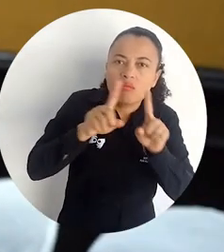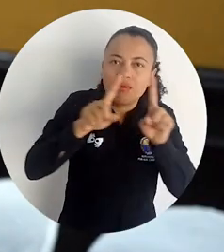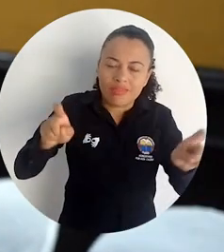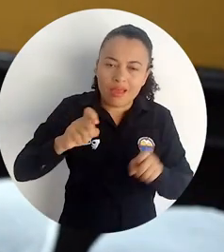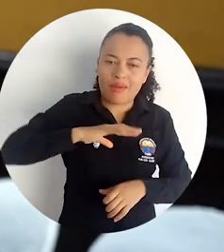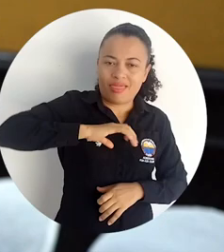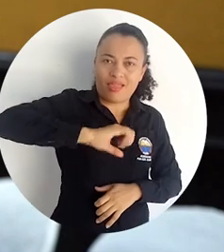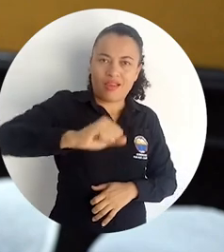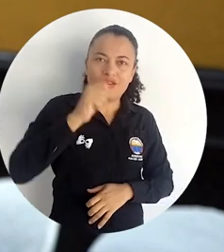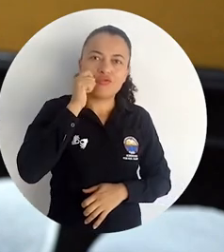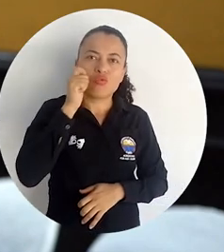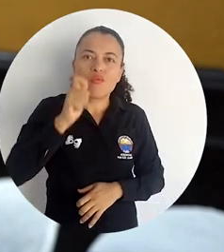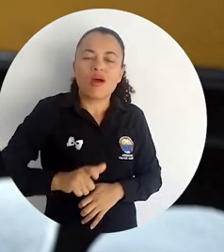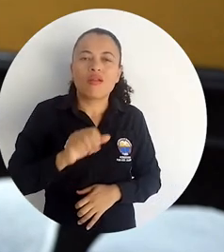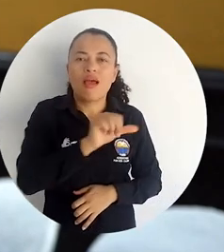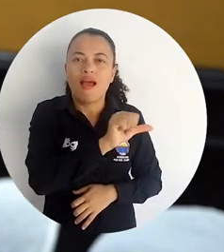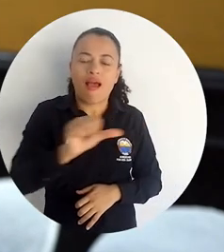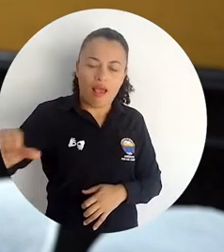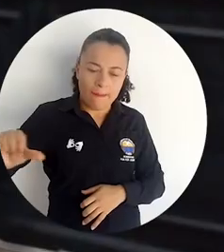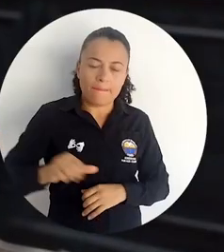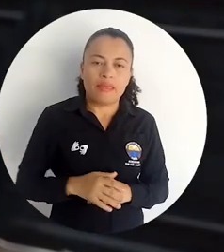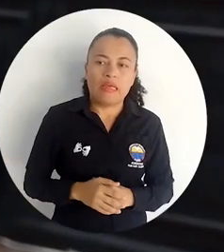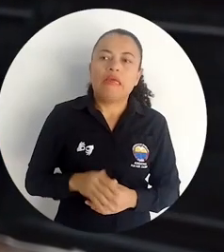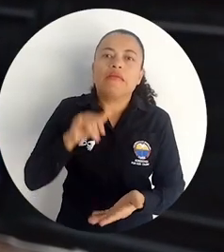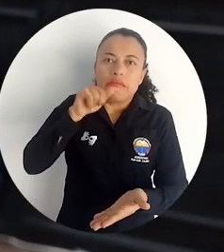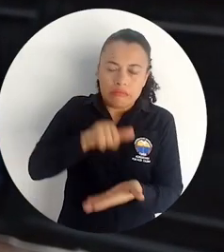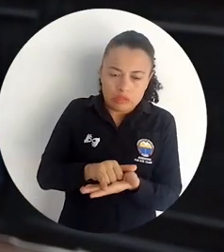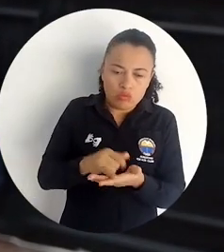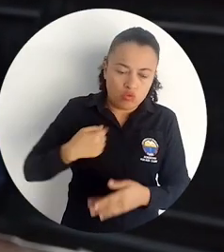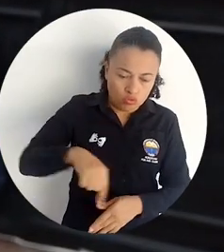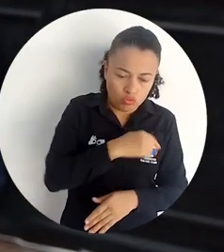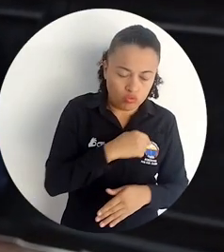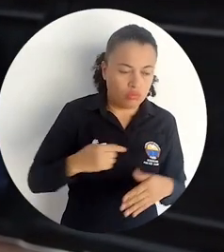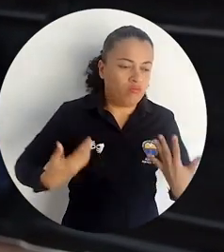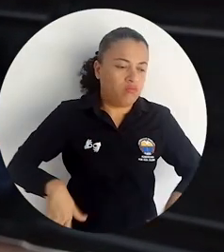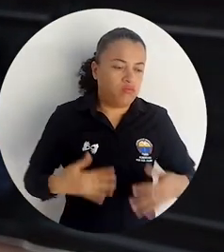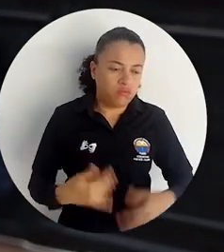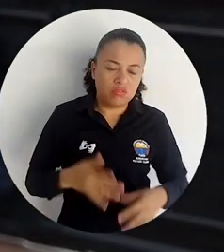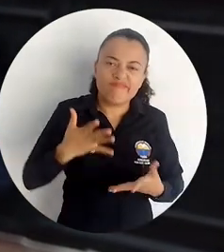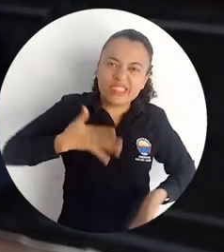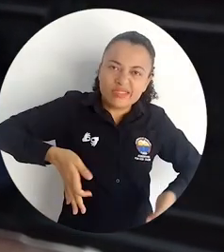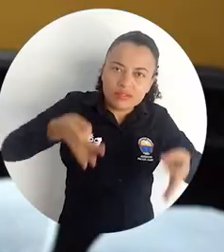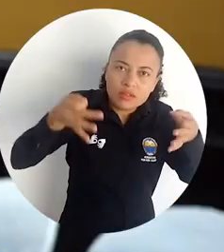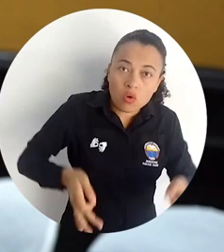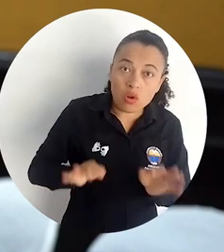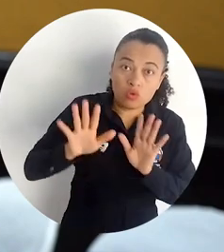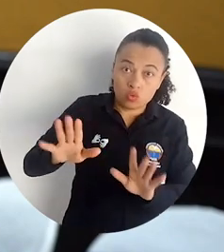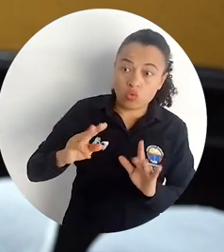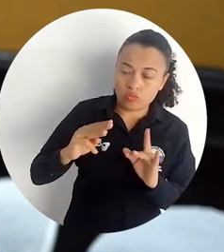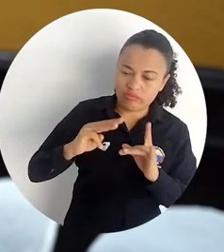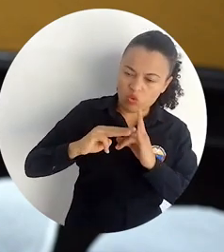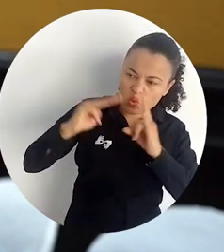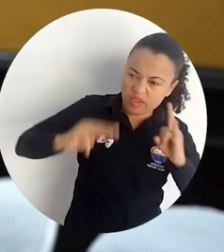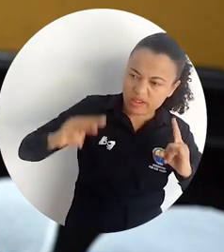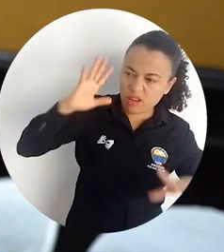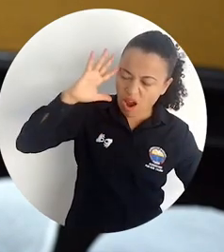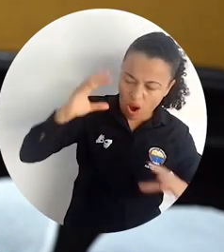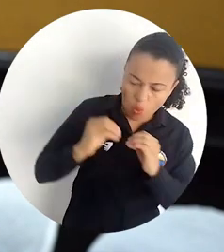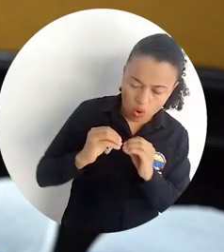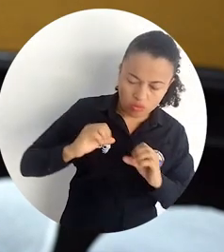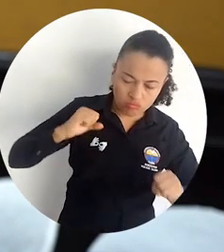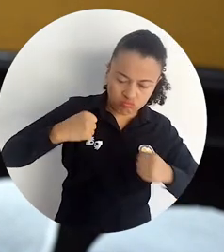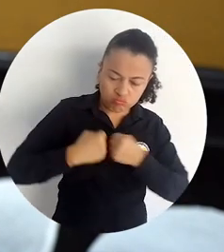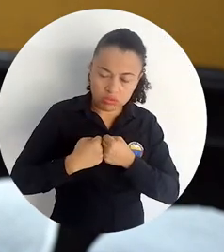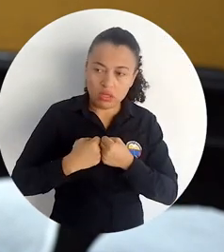en el tema de los derechos humanos de las mujeres. Y es por ello que estamos completamente seguras que si no fuera por un